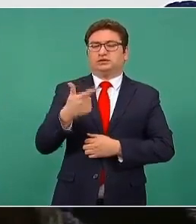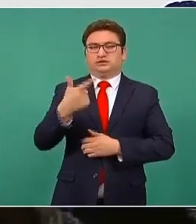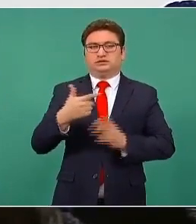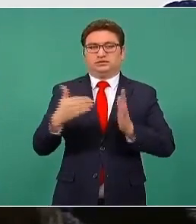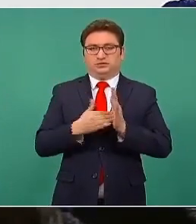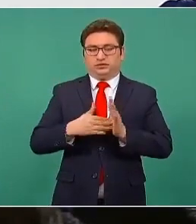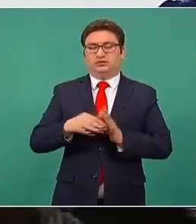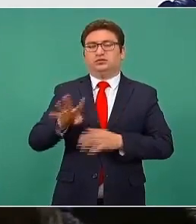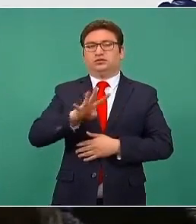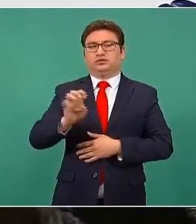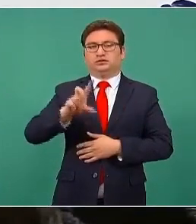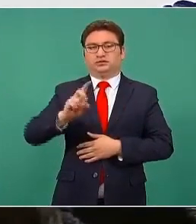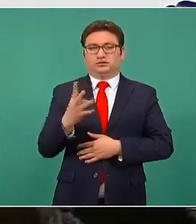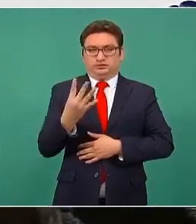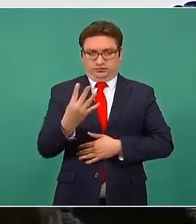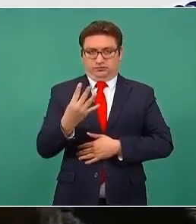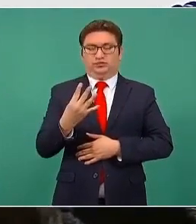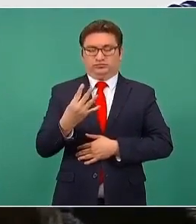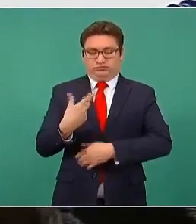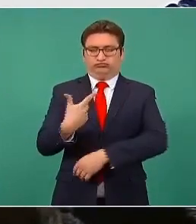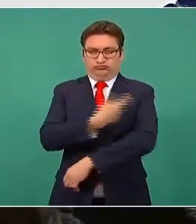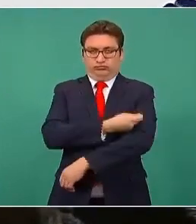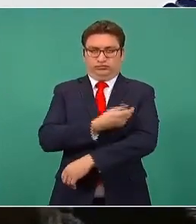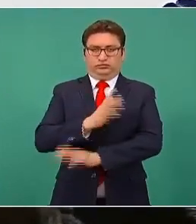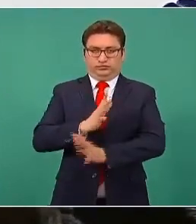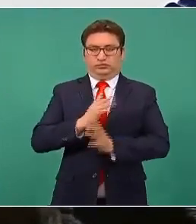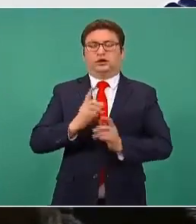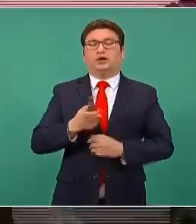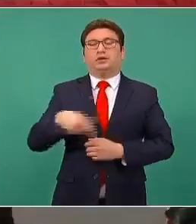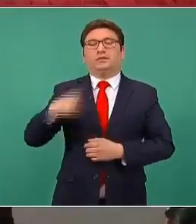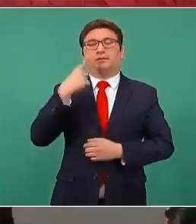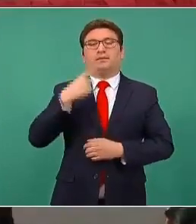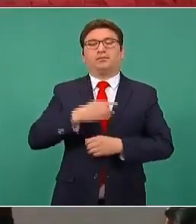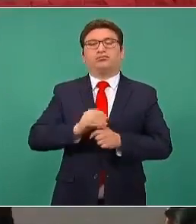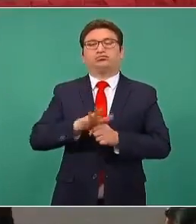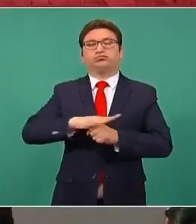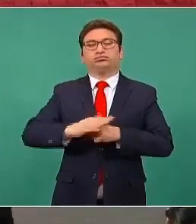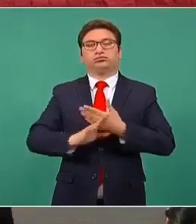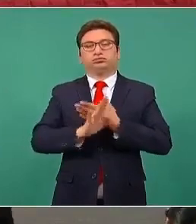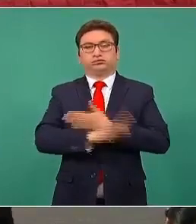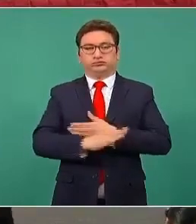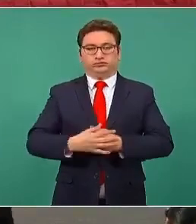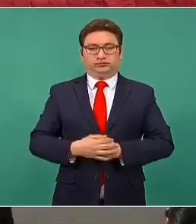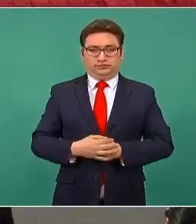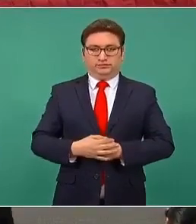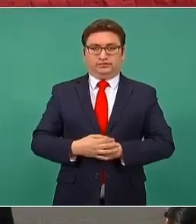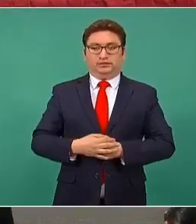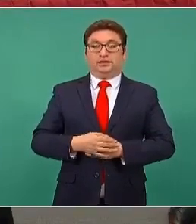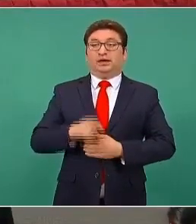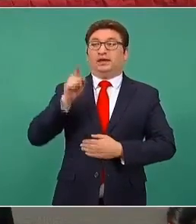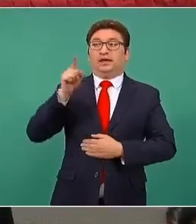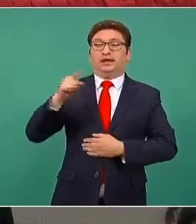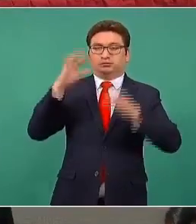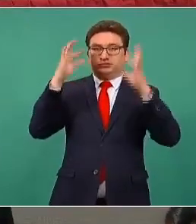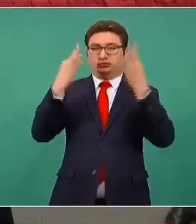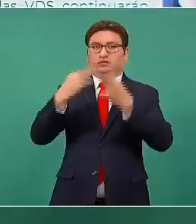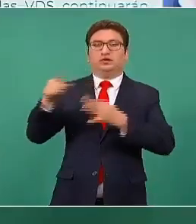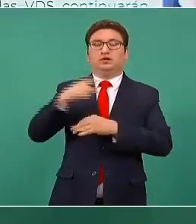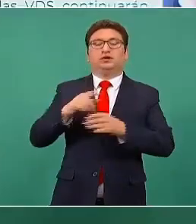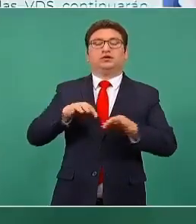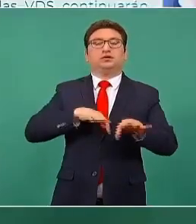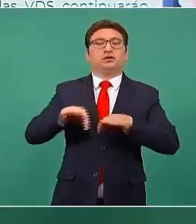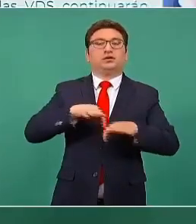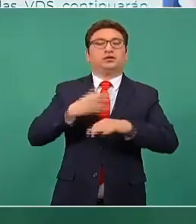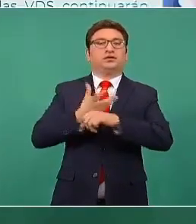434 dosis de vacunas contra COVID-19 a nuestros con nacionales que viven y trabajan en los Estados